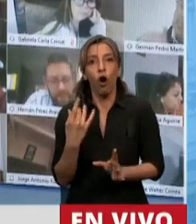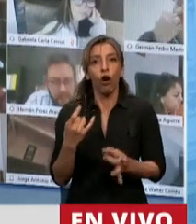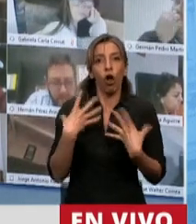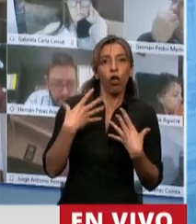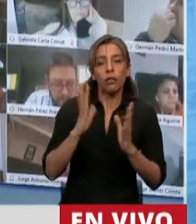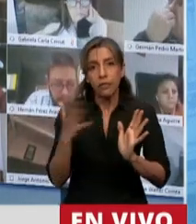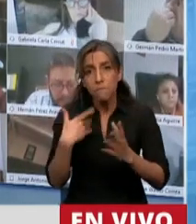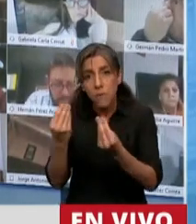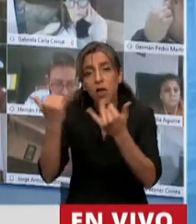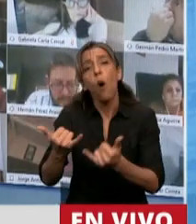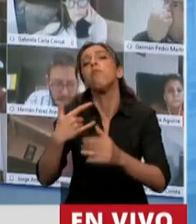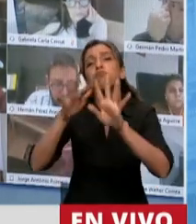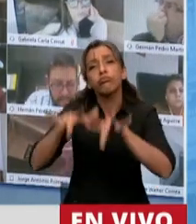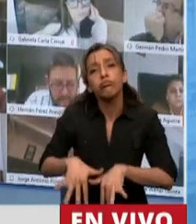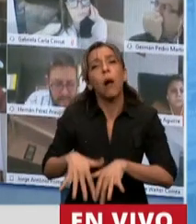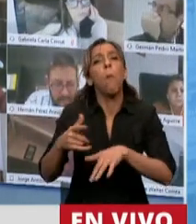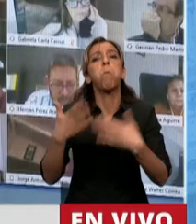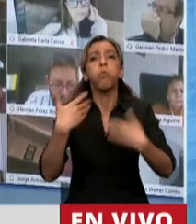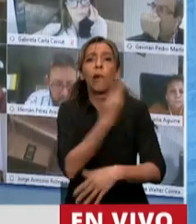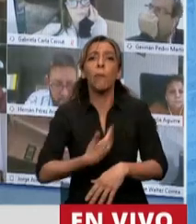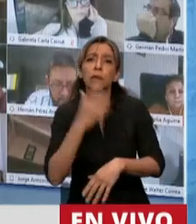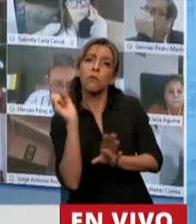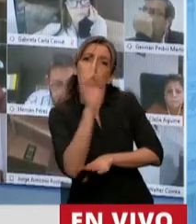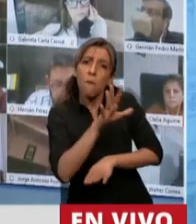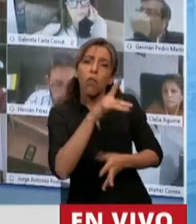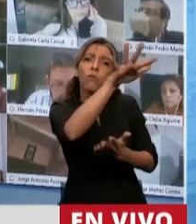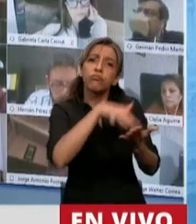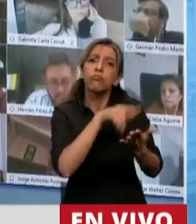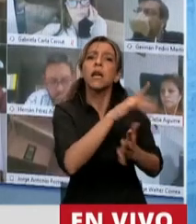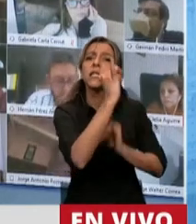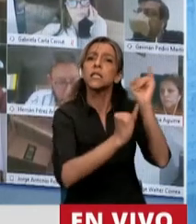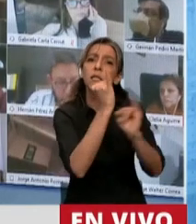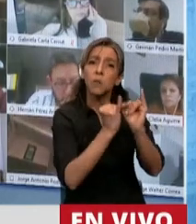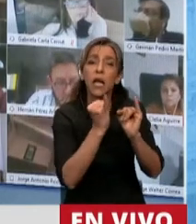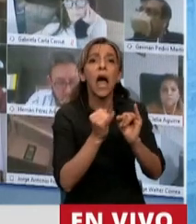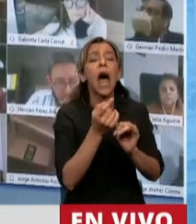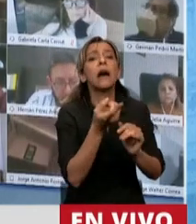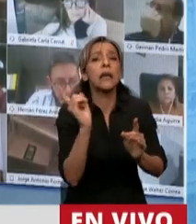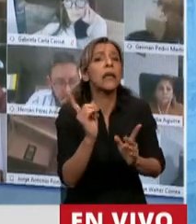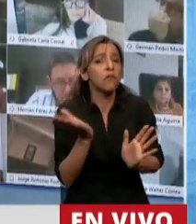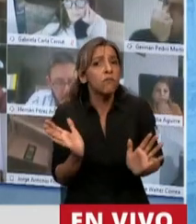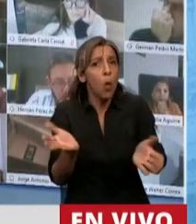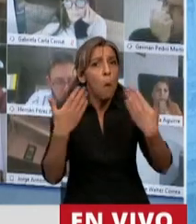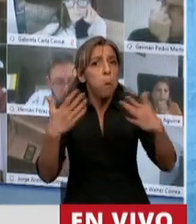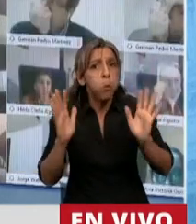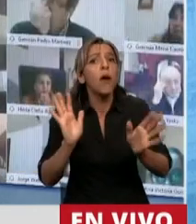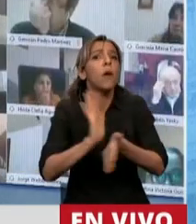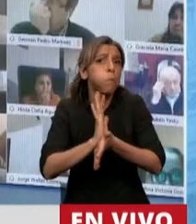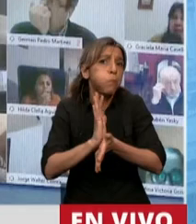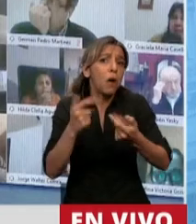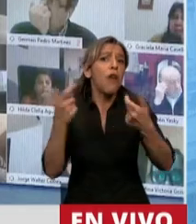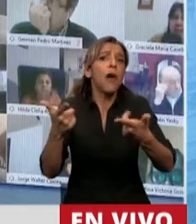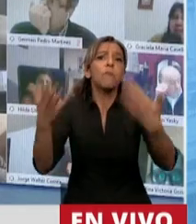que por nota manifestara al presidente de la Cámara que esa no era su intención, y entonces también se le podía